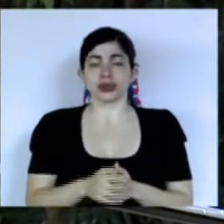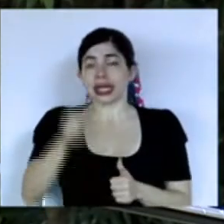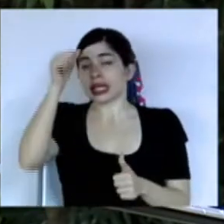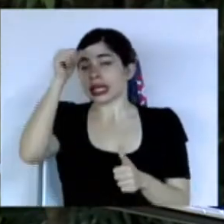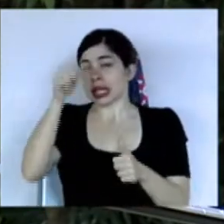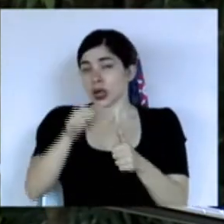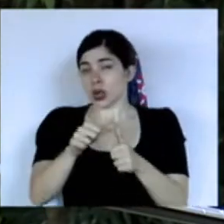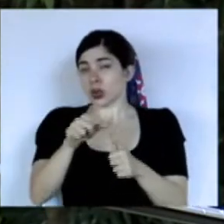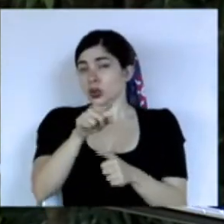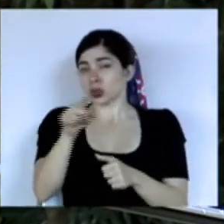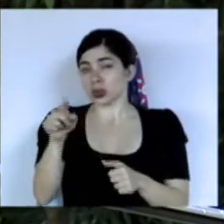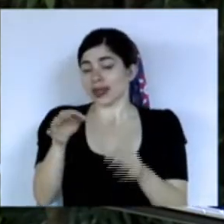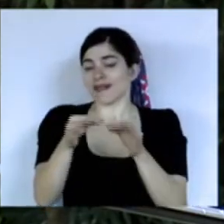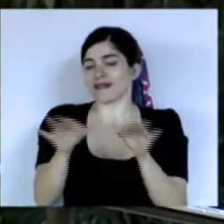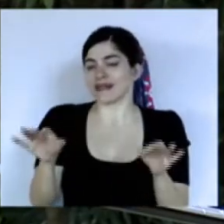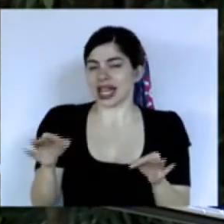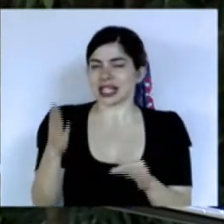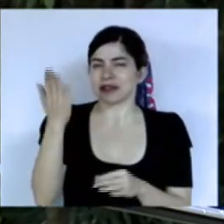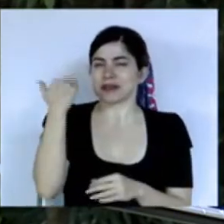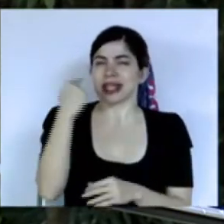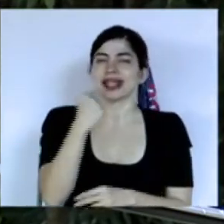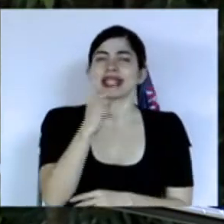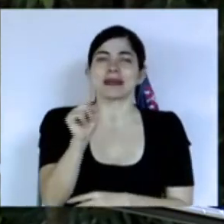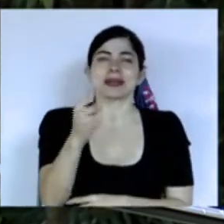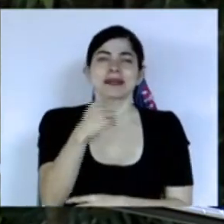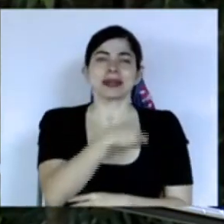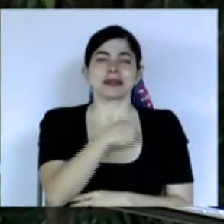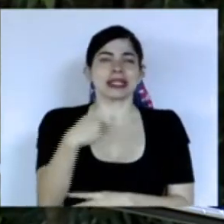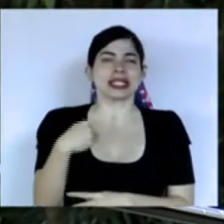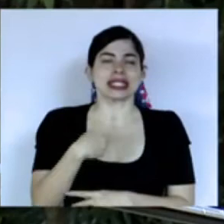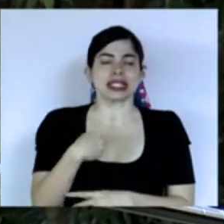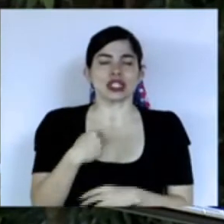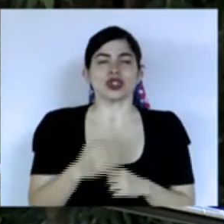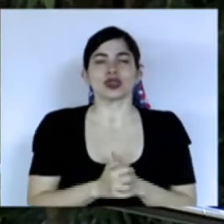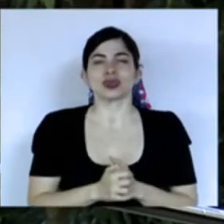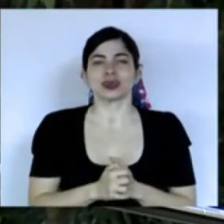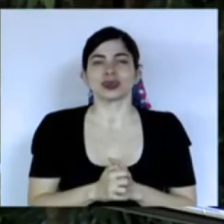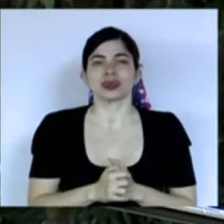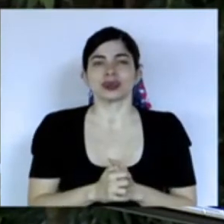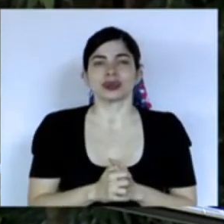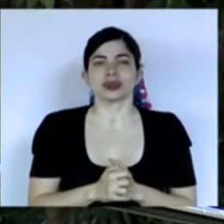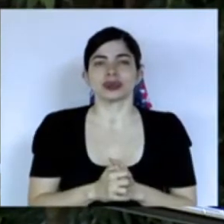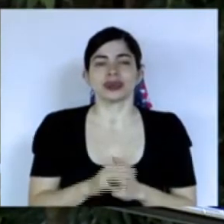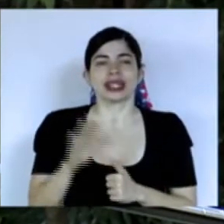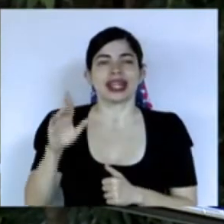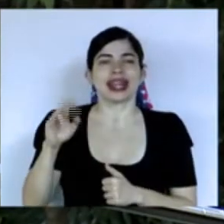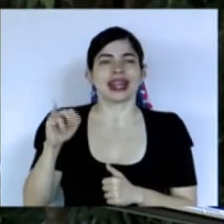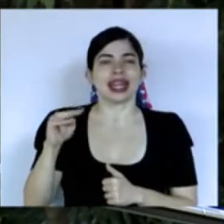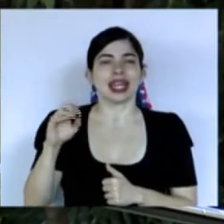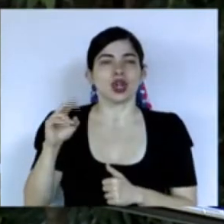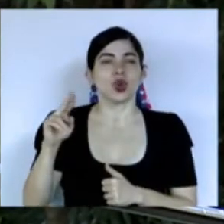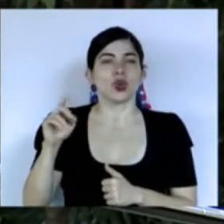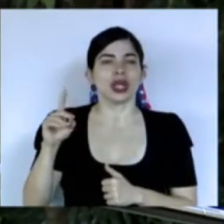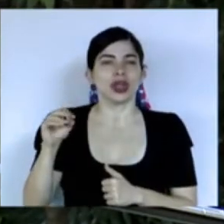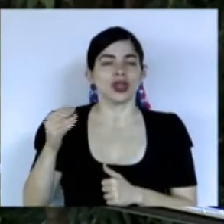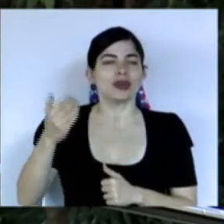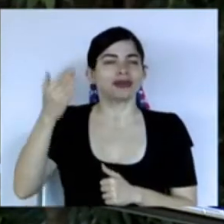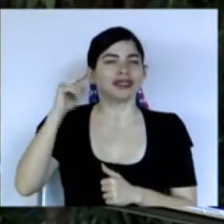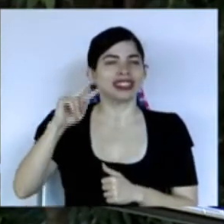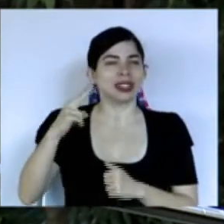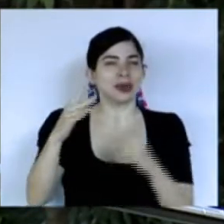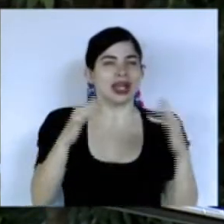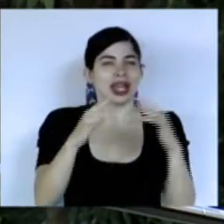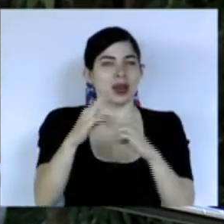recordarán la frase que en algún momento dijo el primer ministro del reino unido durante la segunda guerra mundial